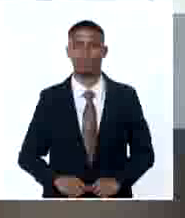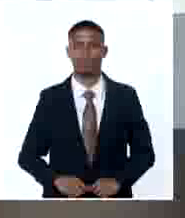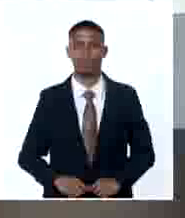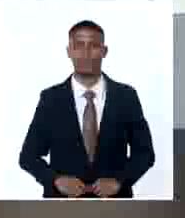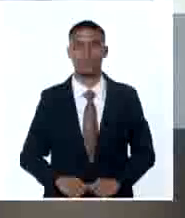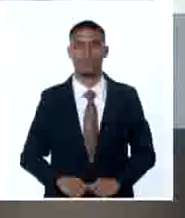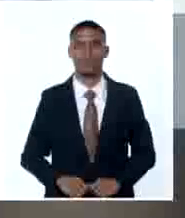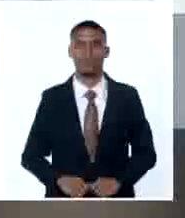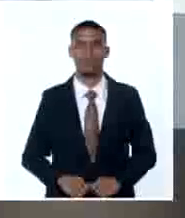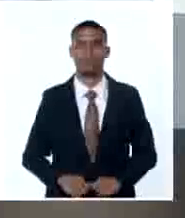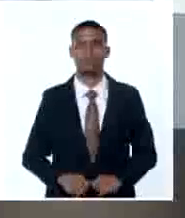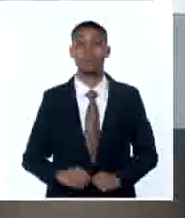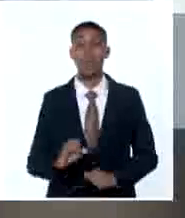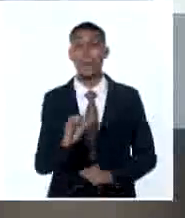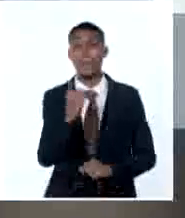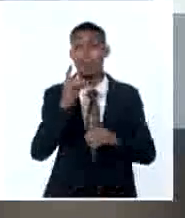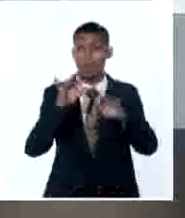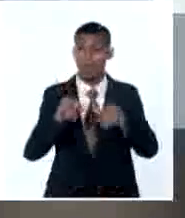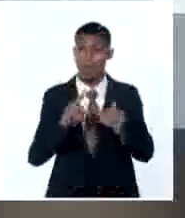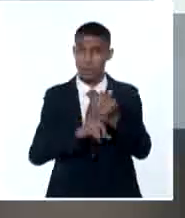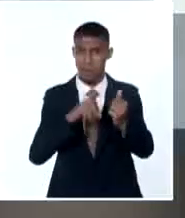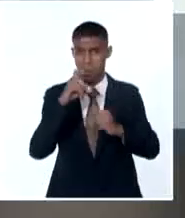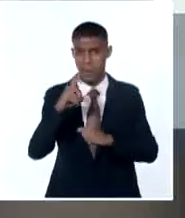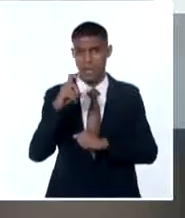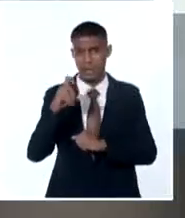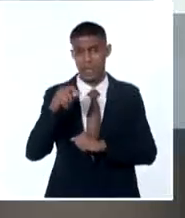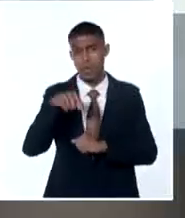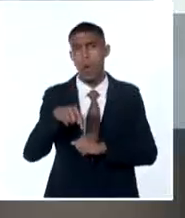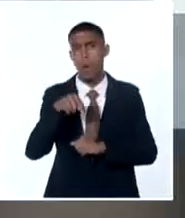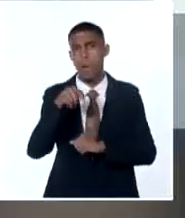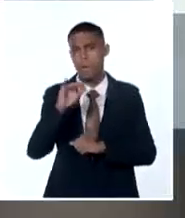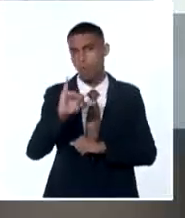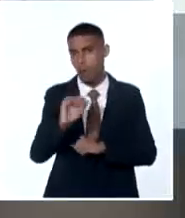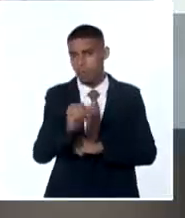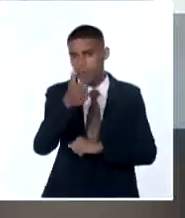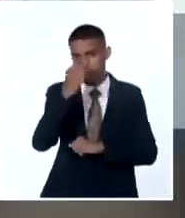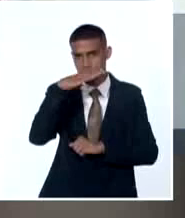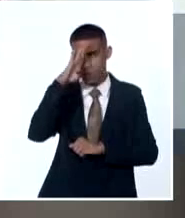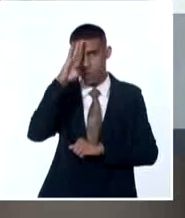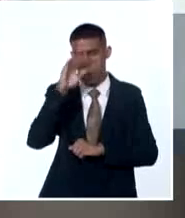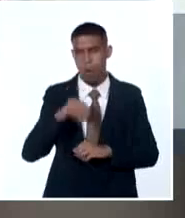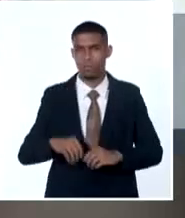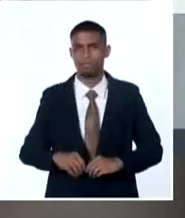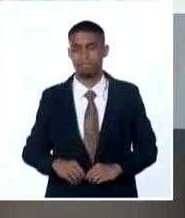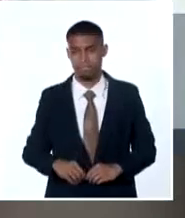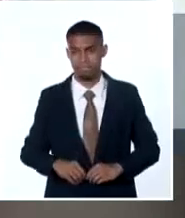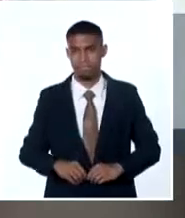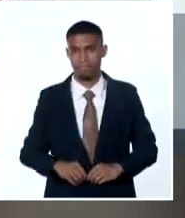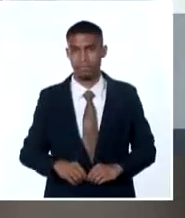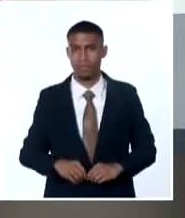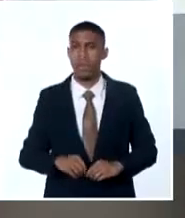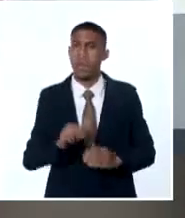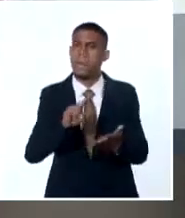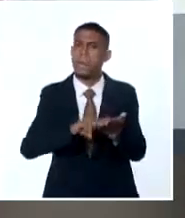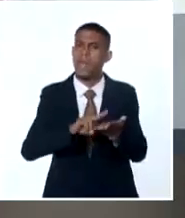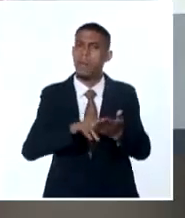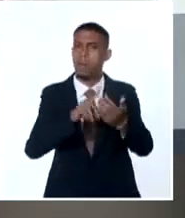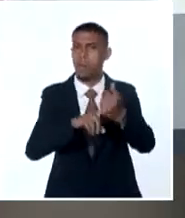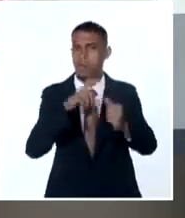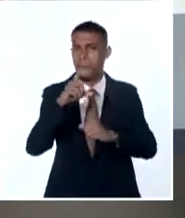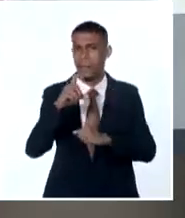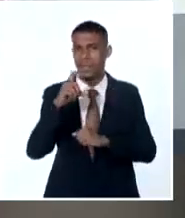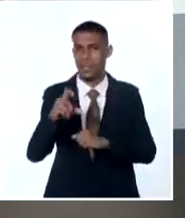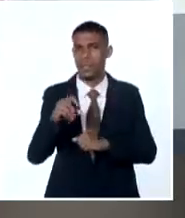El primer secretario del Partido Comunista de Cuba y presidente de la República, Miguel Díaz Canel Bermúdez, y el miembro del Buró Político y